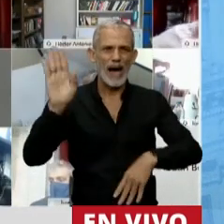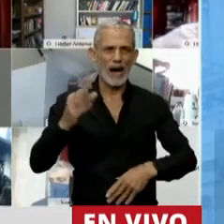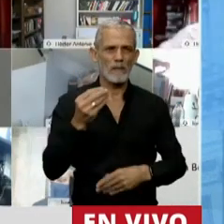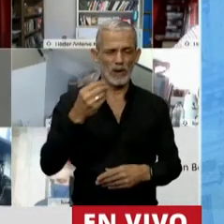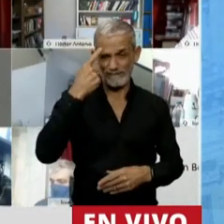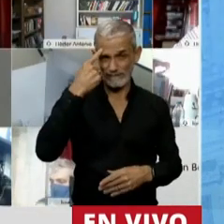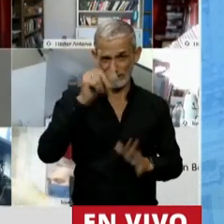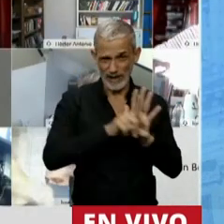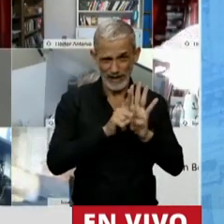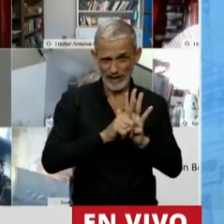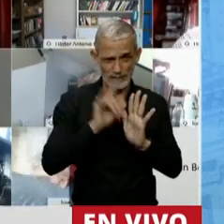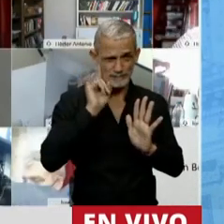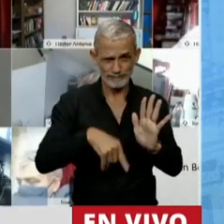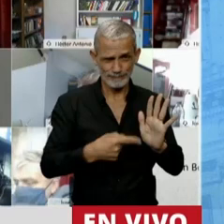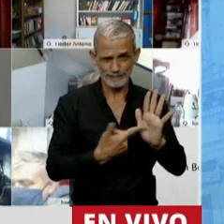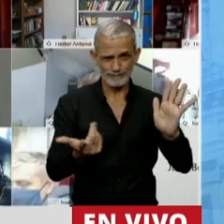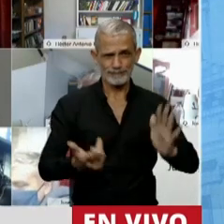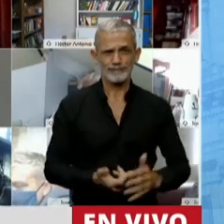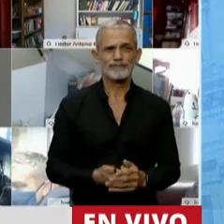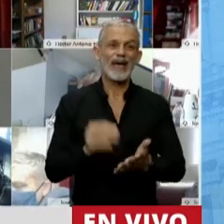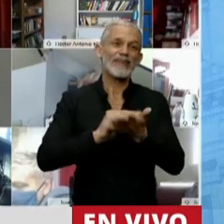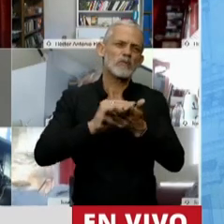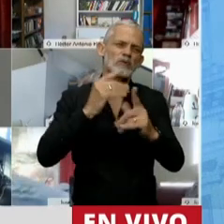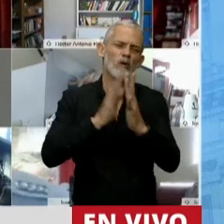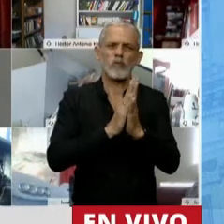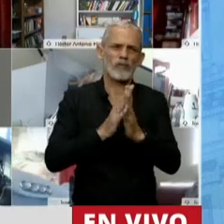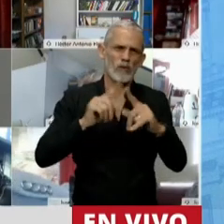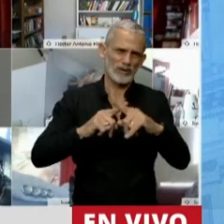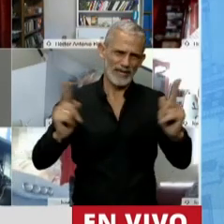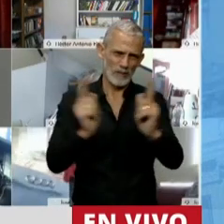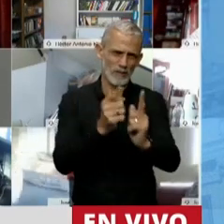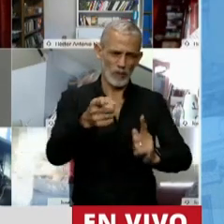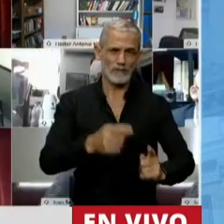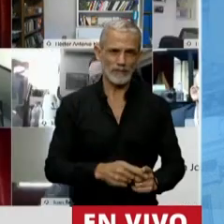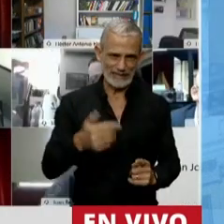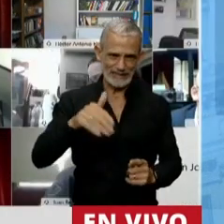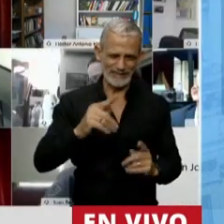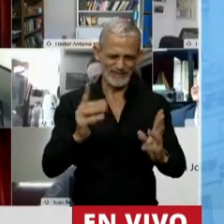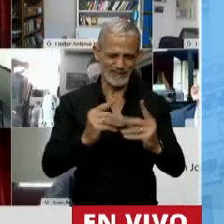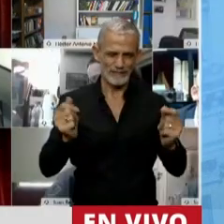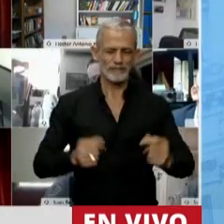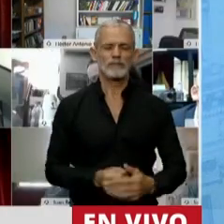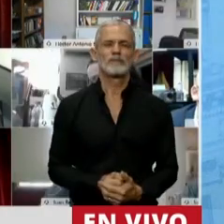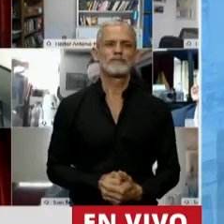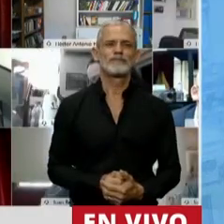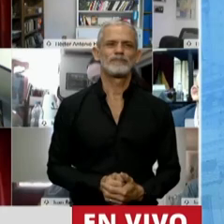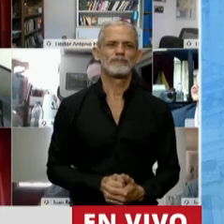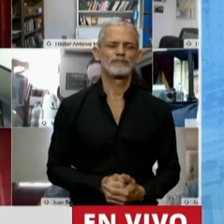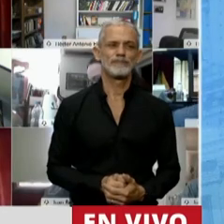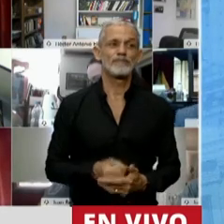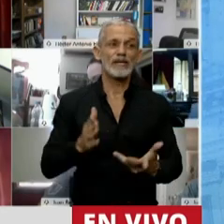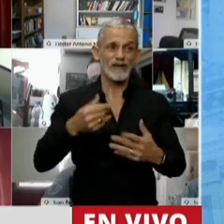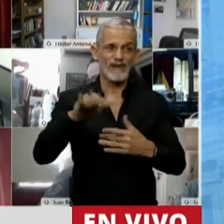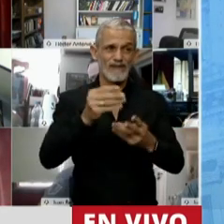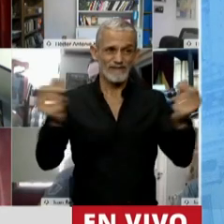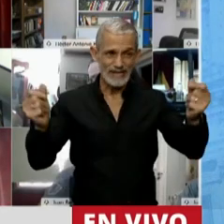irracionalidad de esta norma, Presidente. Diputado, si puede ir redondeando. Seguro encerrando, Presidente. Y